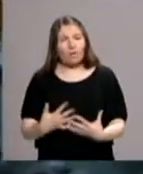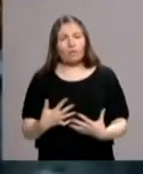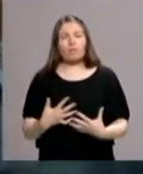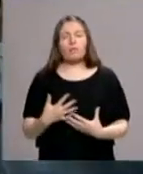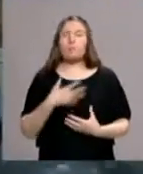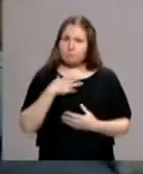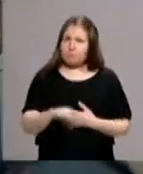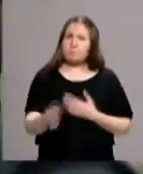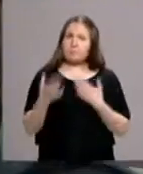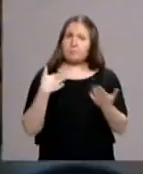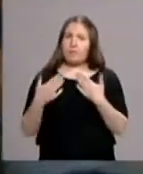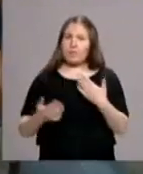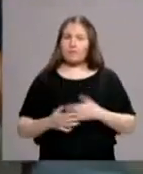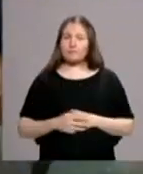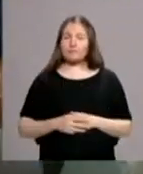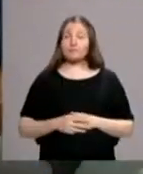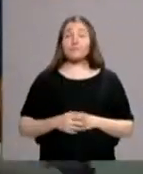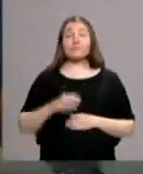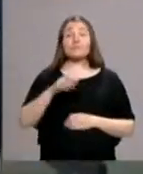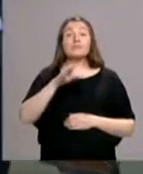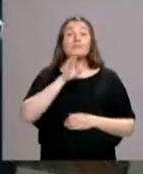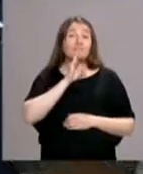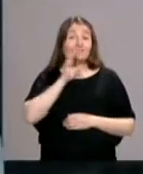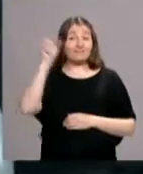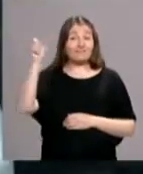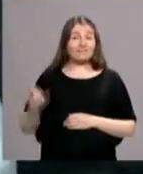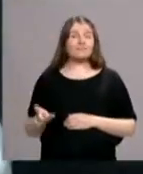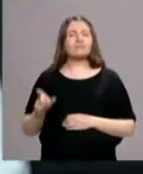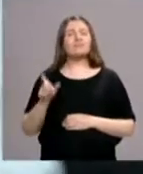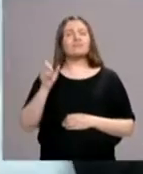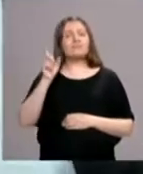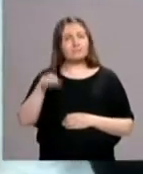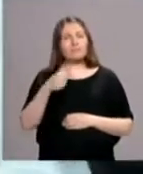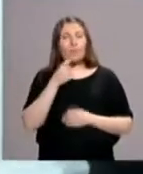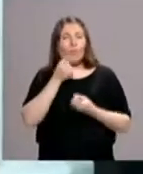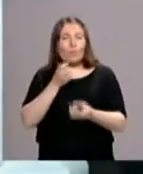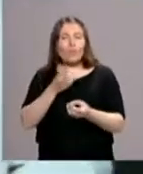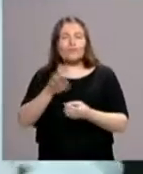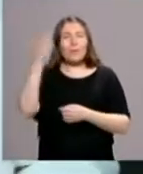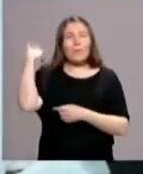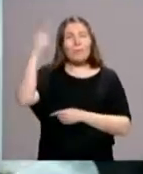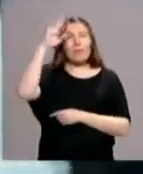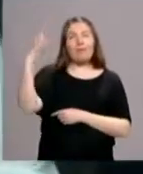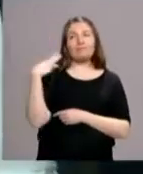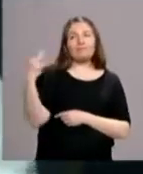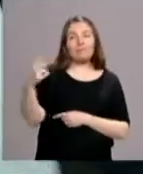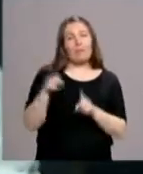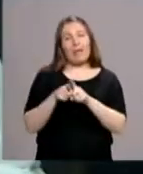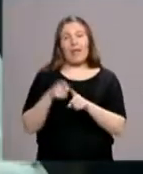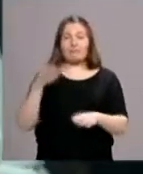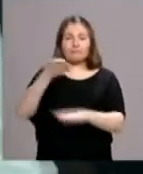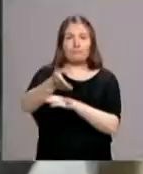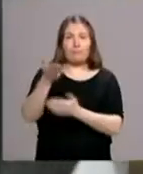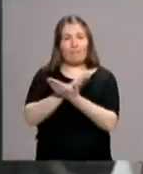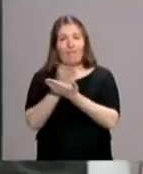hablar. El Cardenal, también arzobispo emérito de La Habana, cuenta cómo fue elegido por el pontífice para mediar entre ambos gobiernos con una